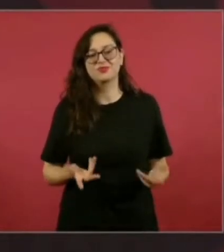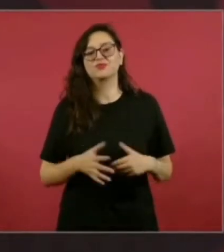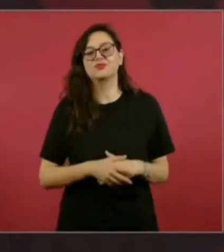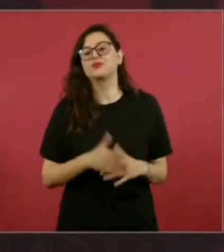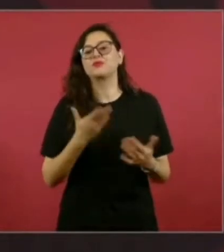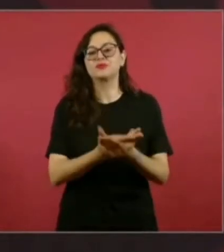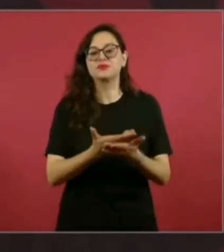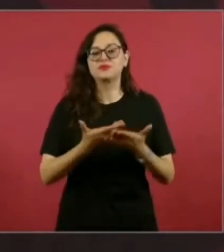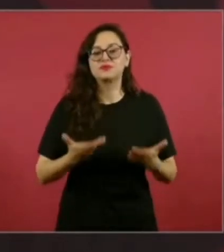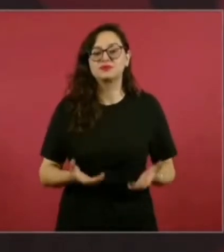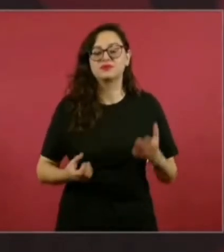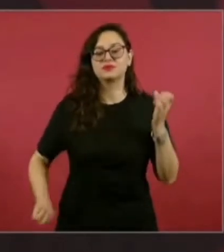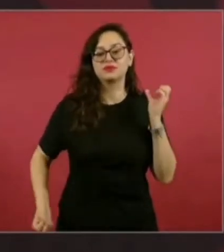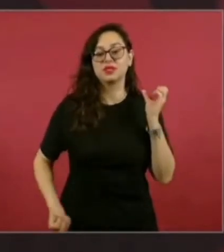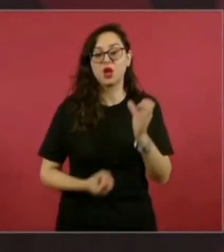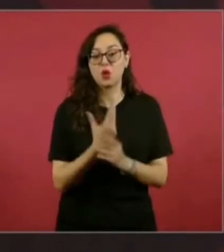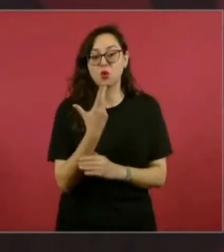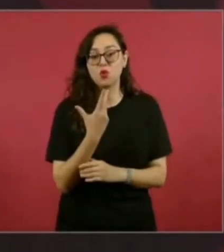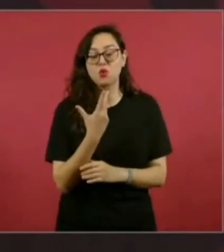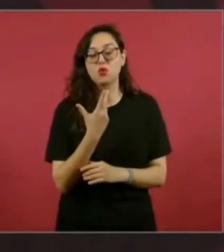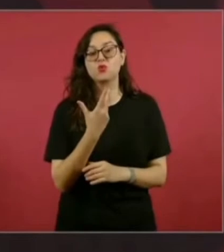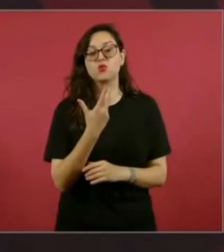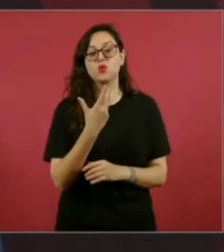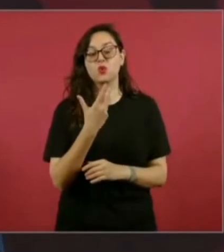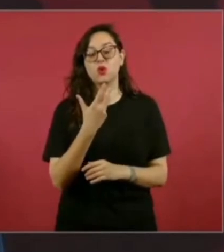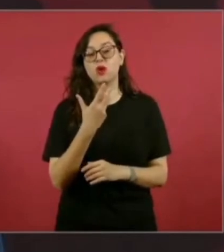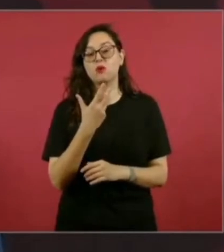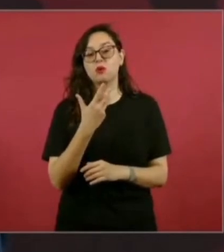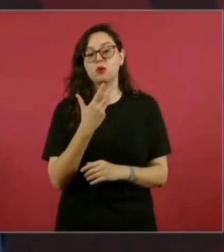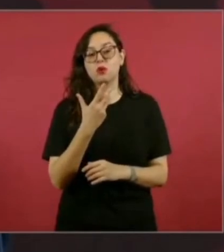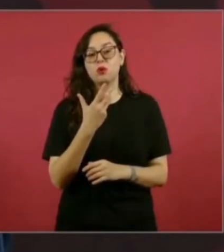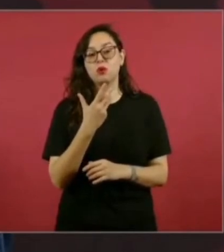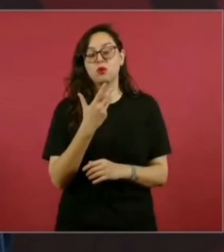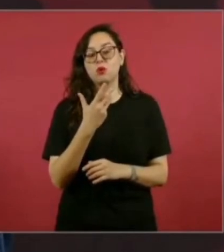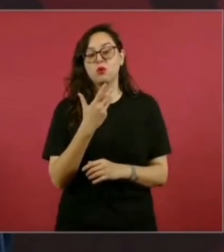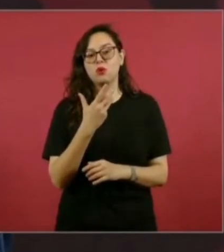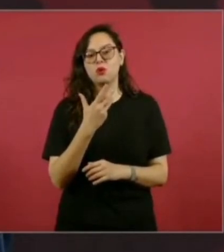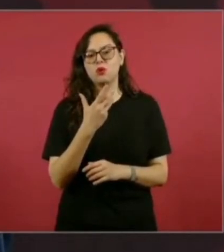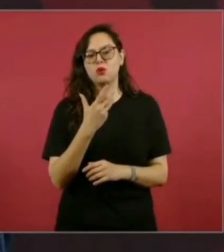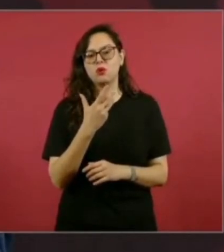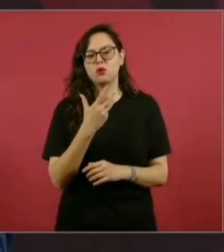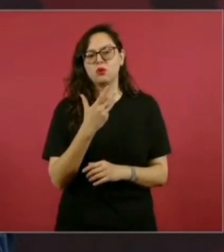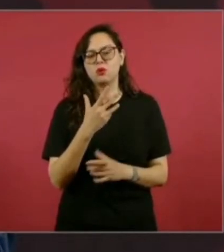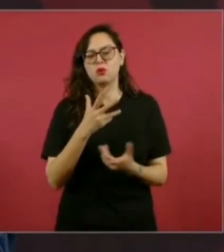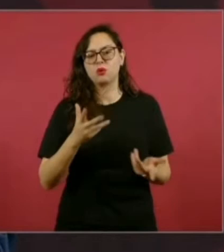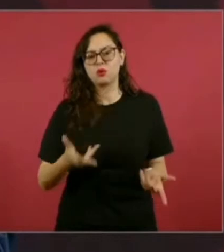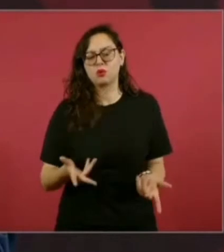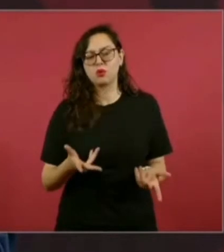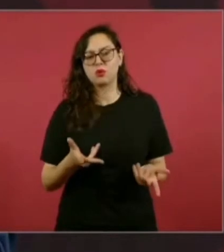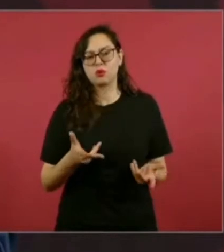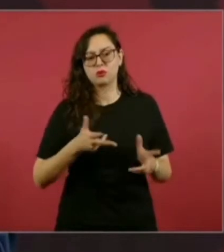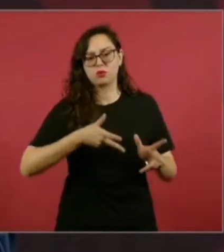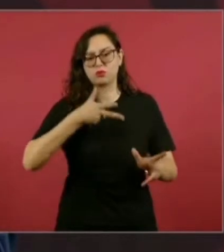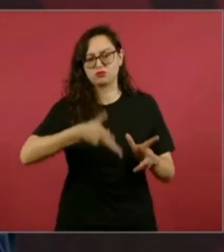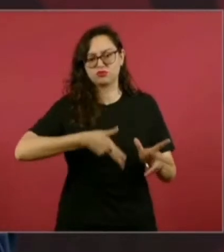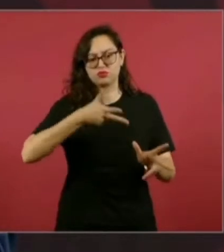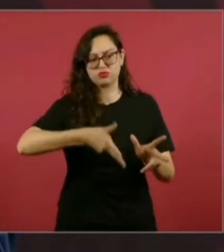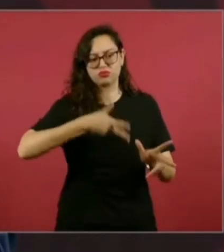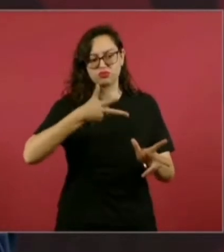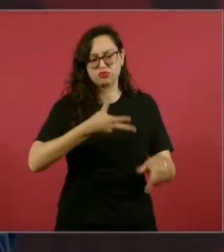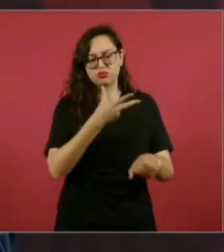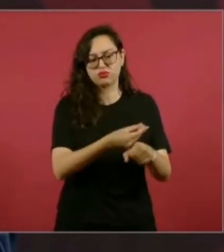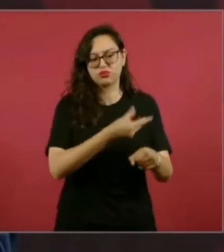se está rehabilitando el ferrocarril, la presidenta electa